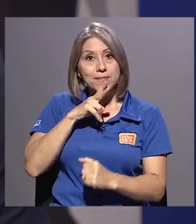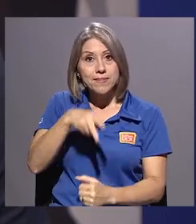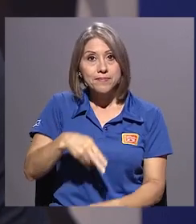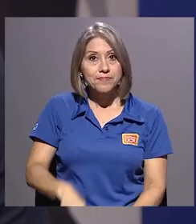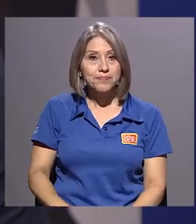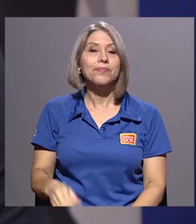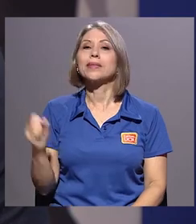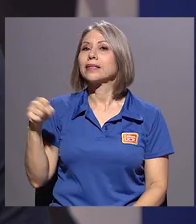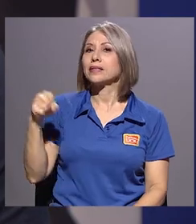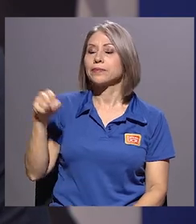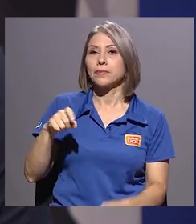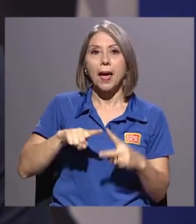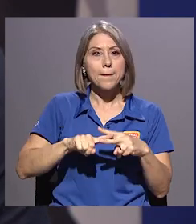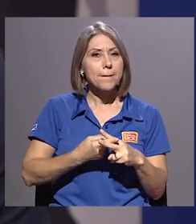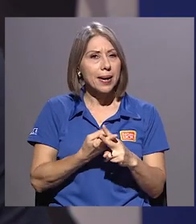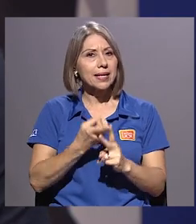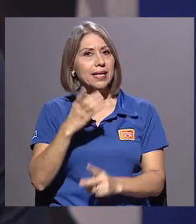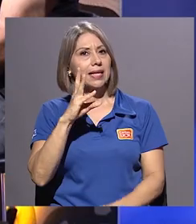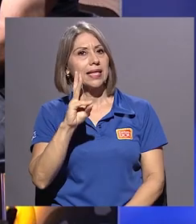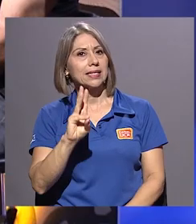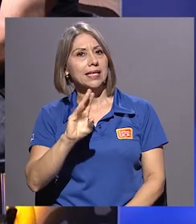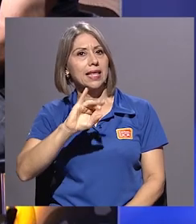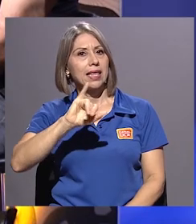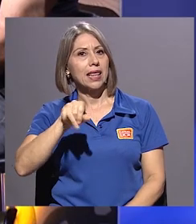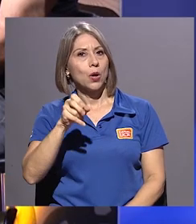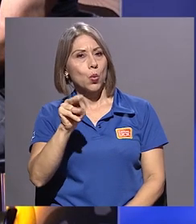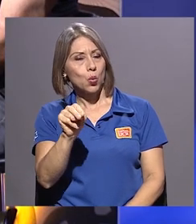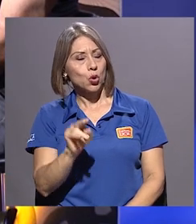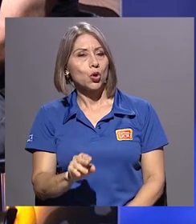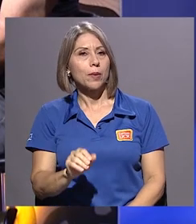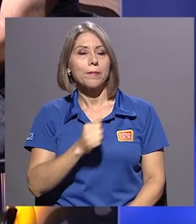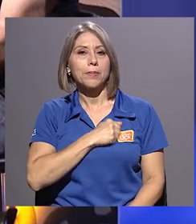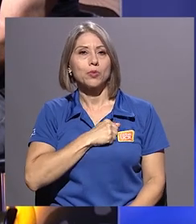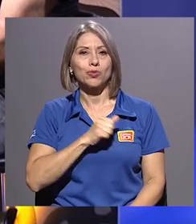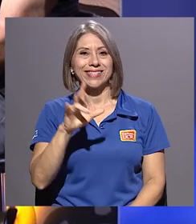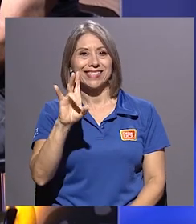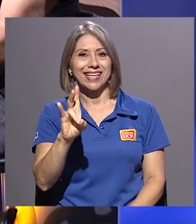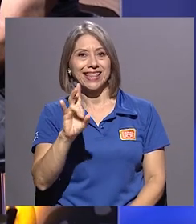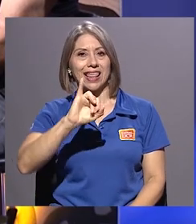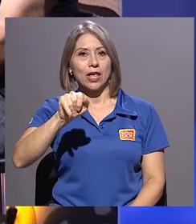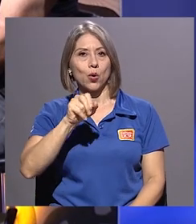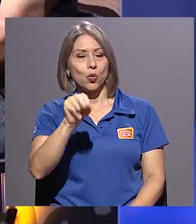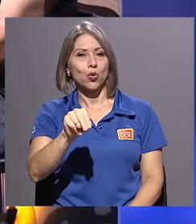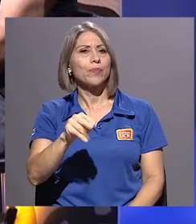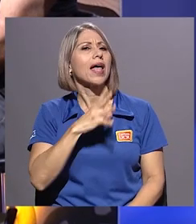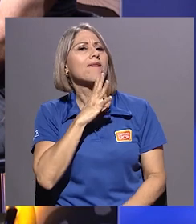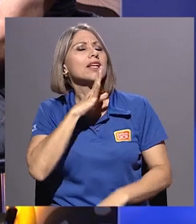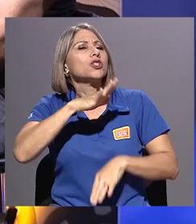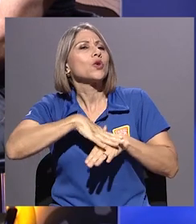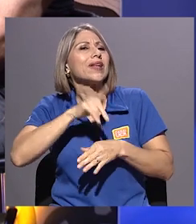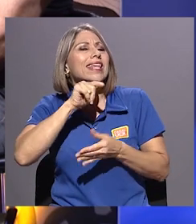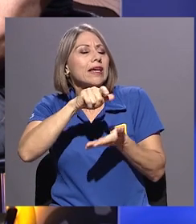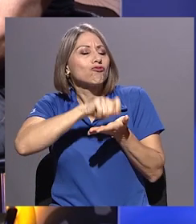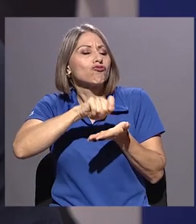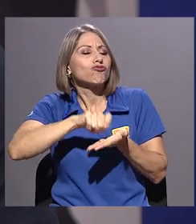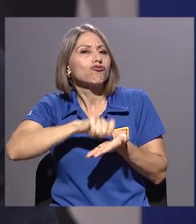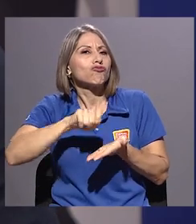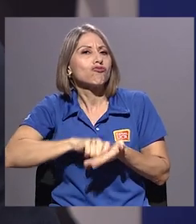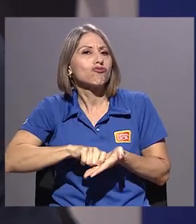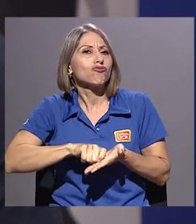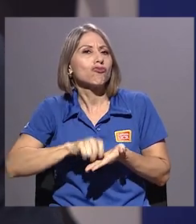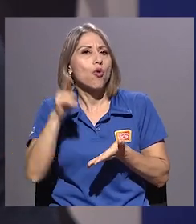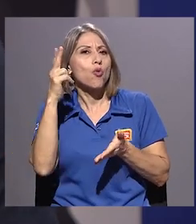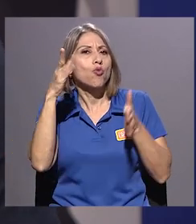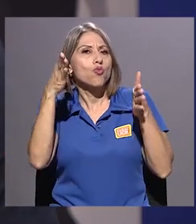A partir del 7 de junio. Hablamos del autor de esta obra, Sergio Blanco Uruguayo. Sergio